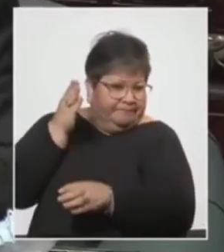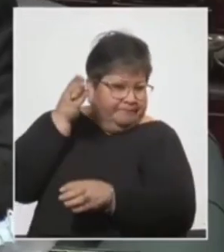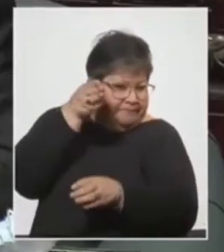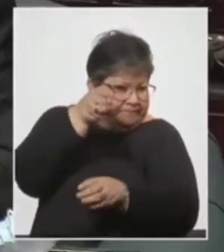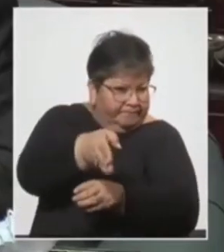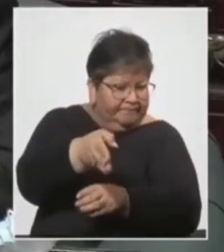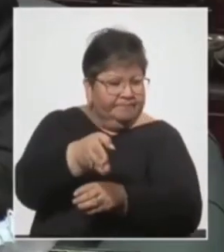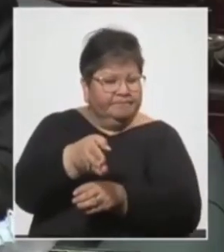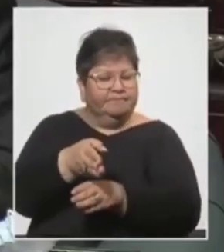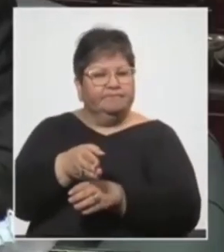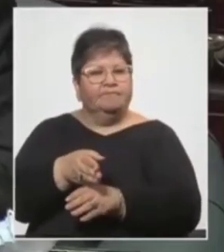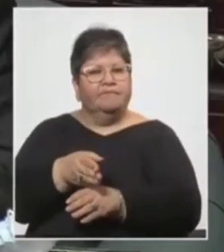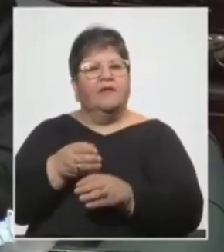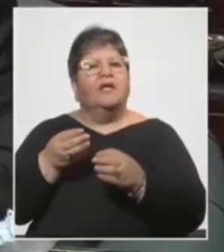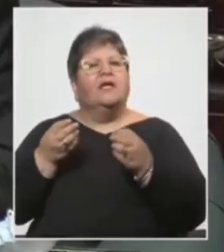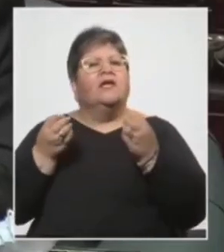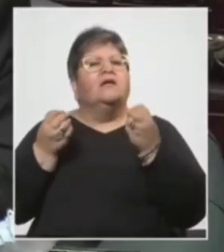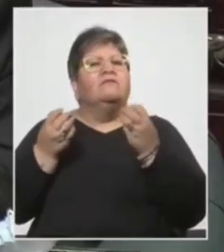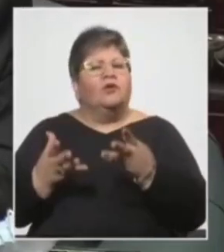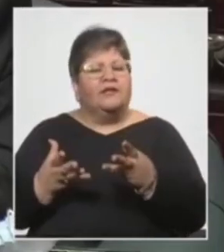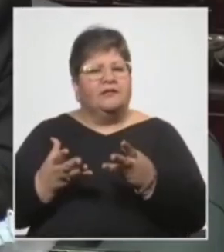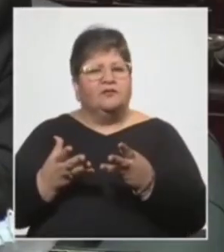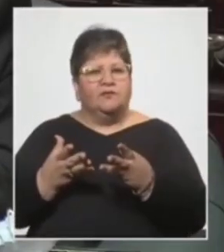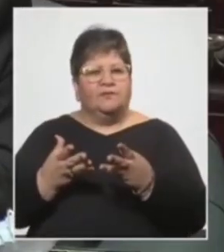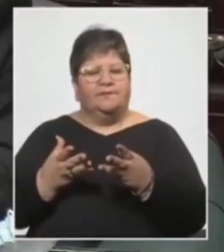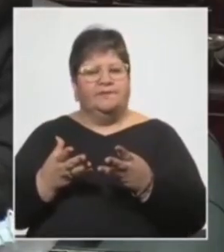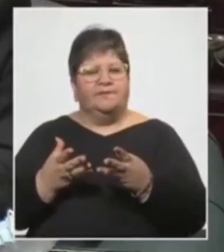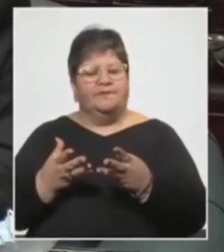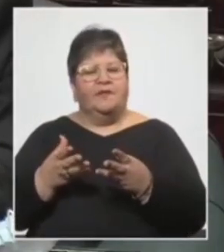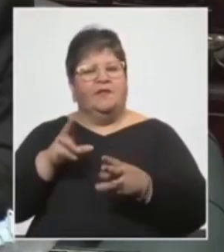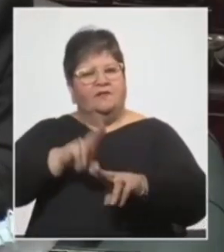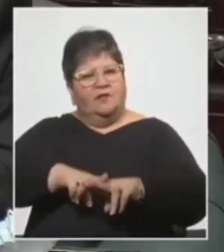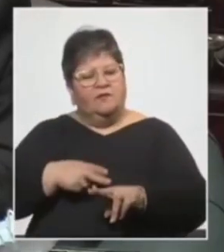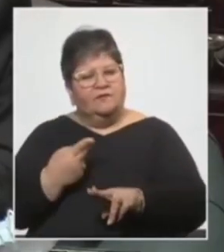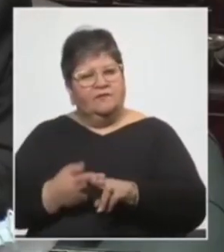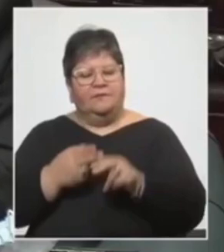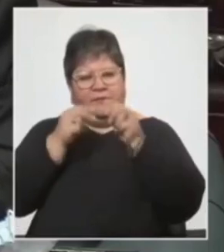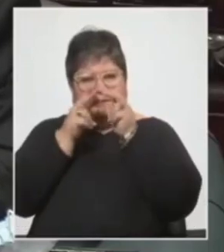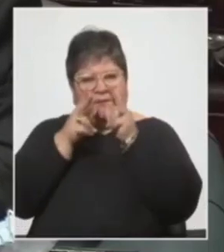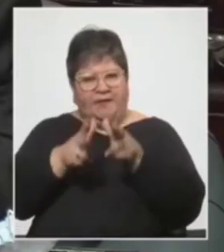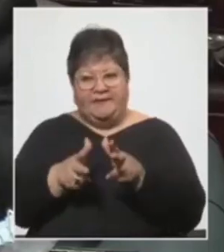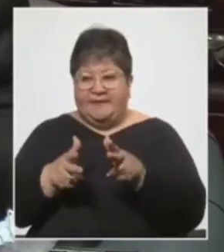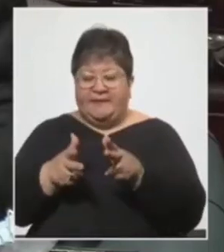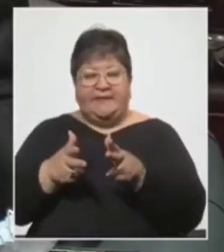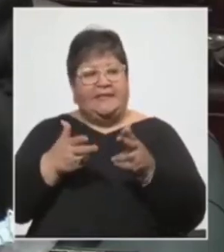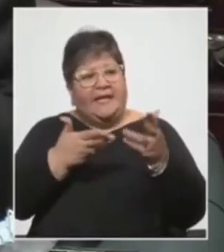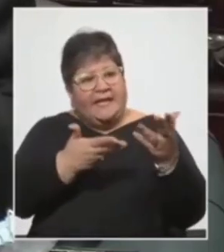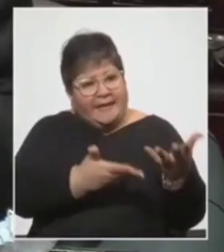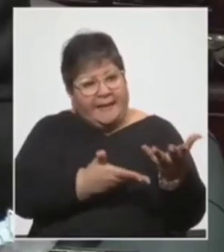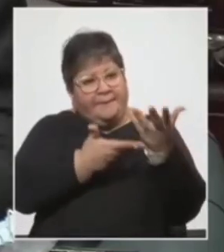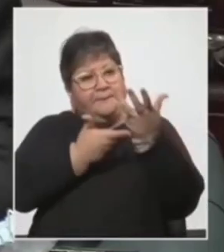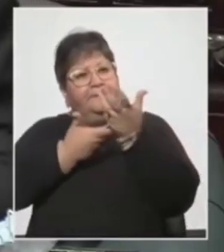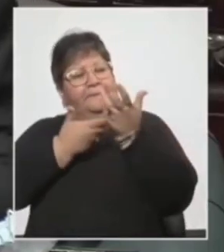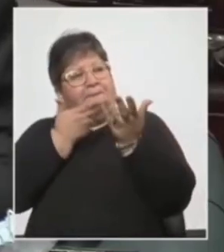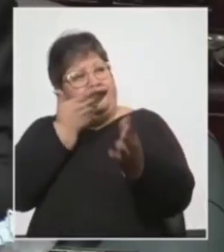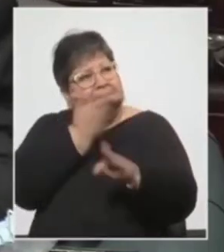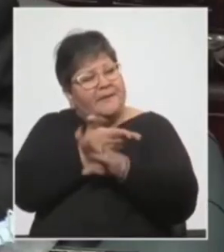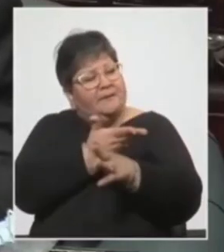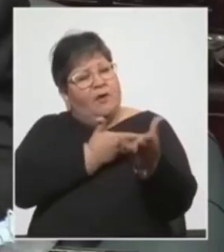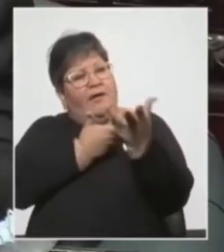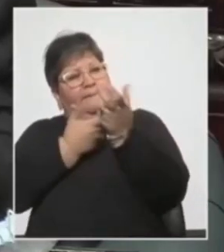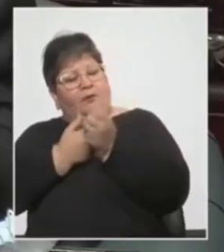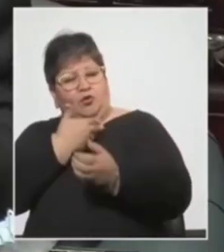por eso reivindicamos la posibilidad e invitamos al gobierno que nos acompañe porque estamos compartiendo la